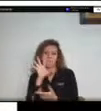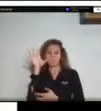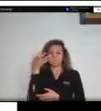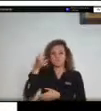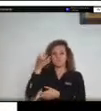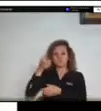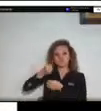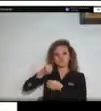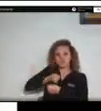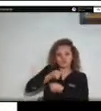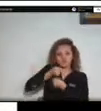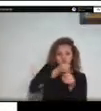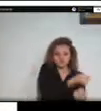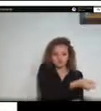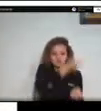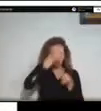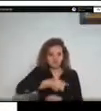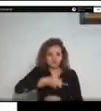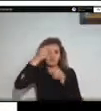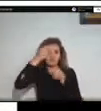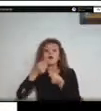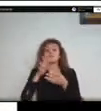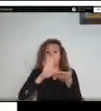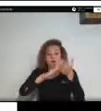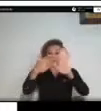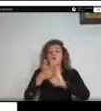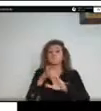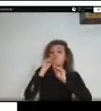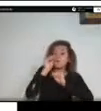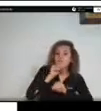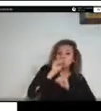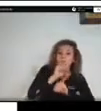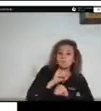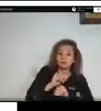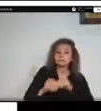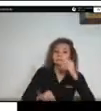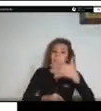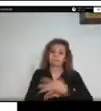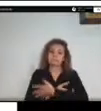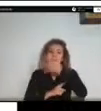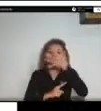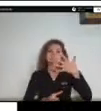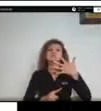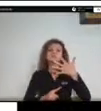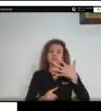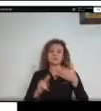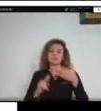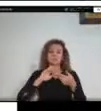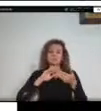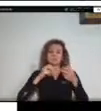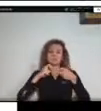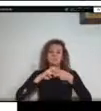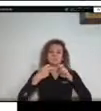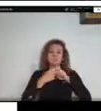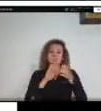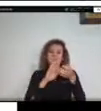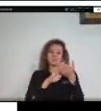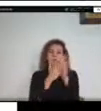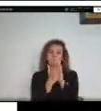la comunidad otros problemas son los problemas de orden público por deforestación lastimosamente ocupamos el tercer